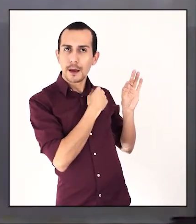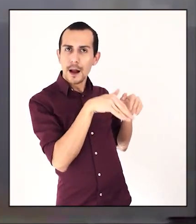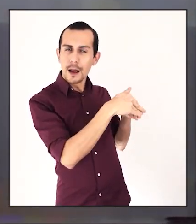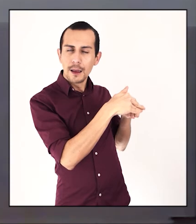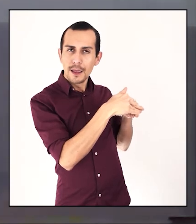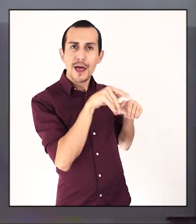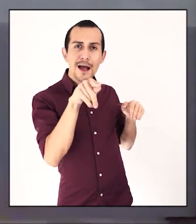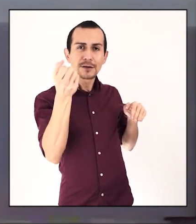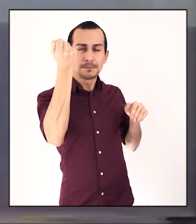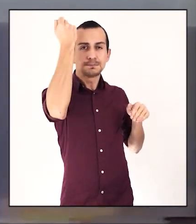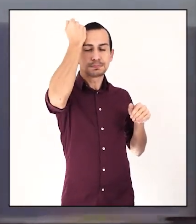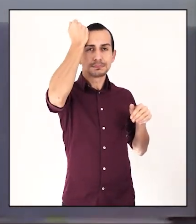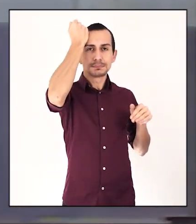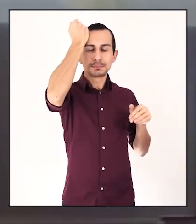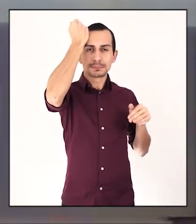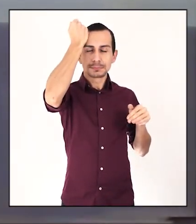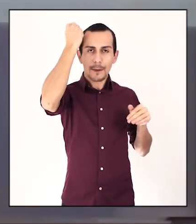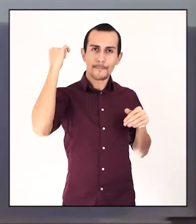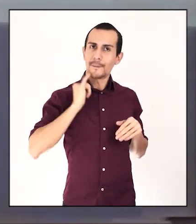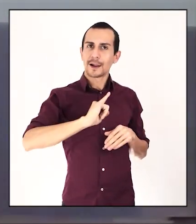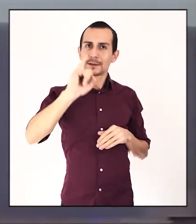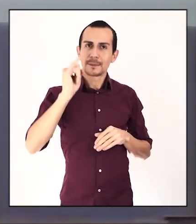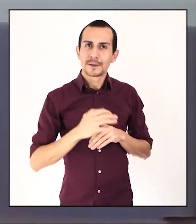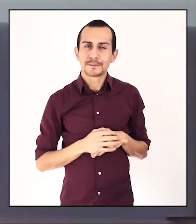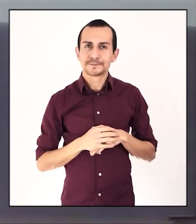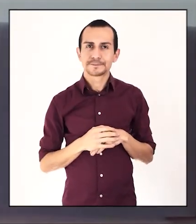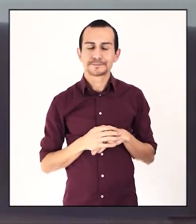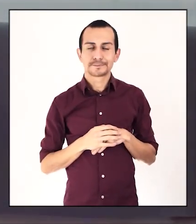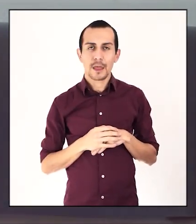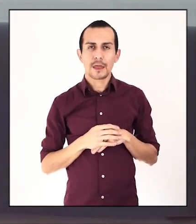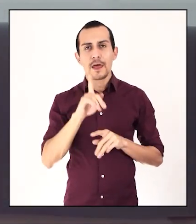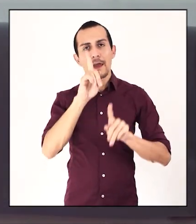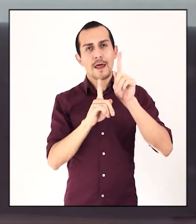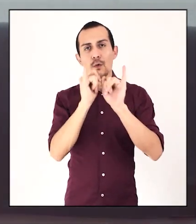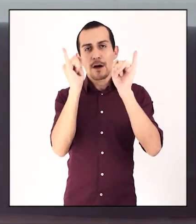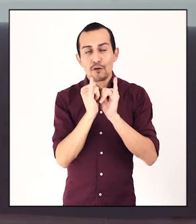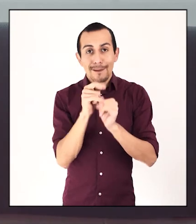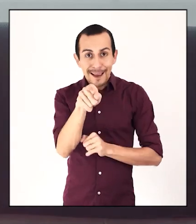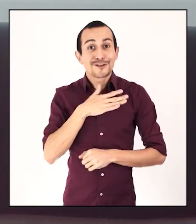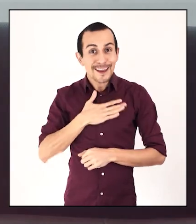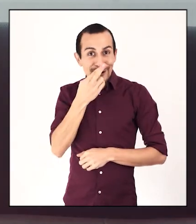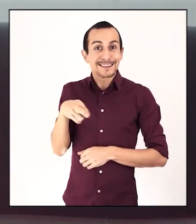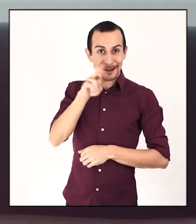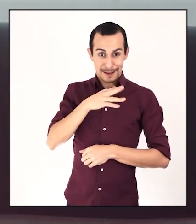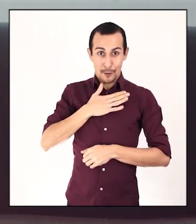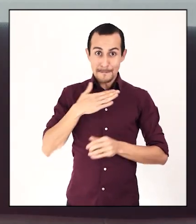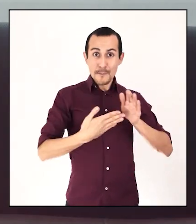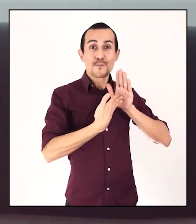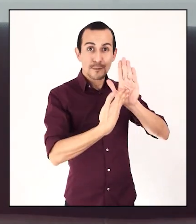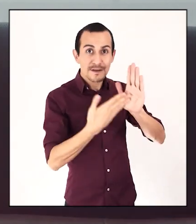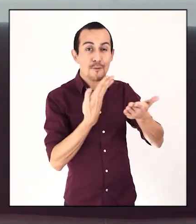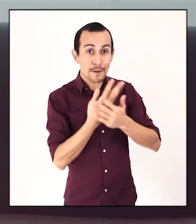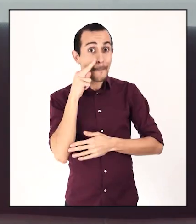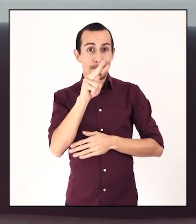calle. Esa es una imagen que a mí me quedó grabada, y que de alguna manera espero que se repita, con esta